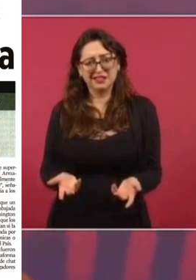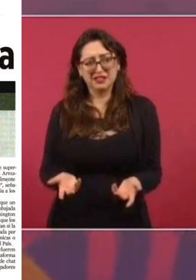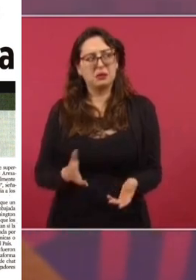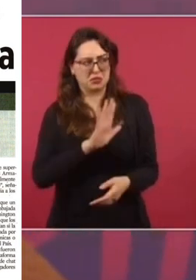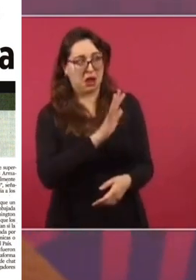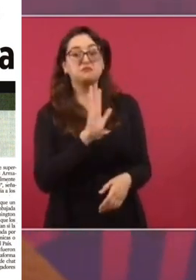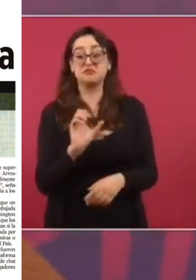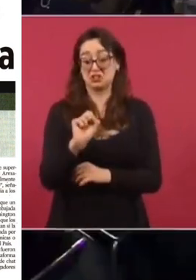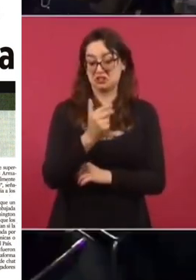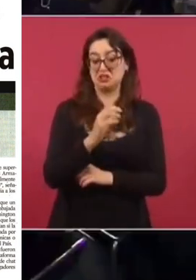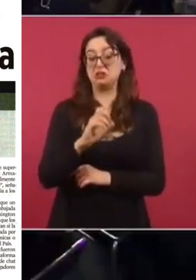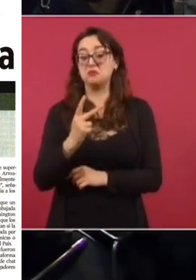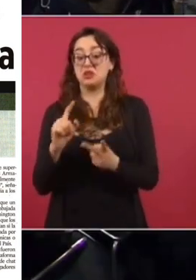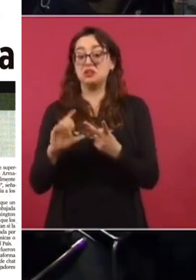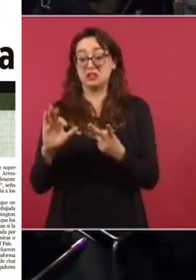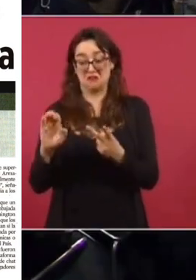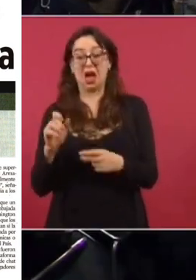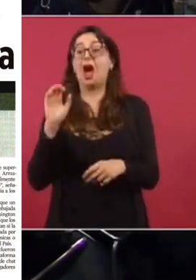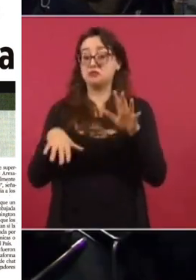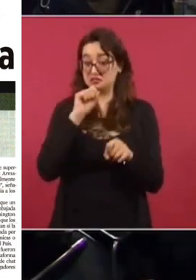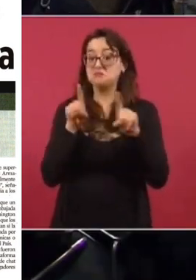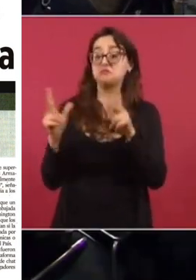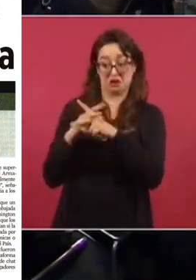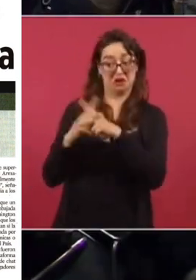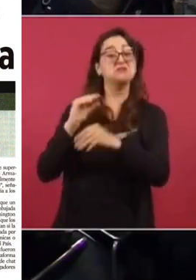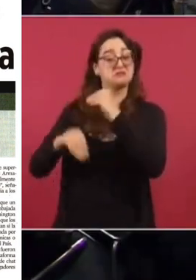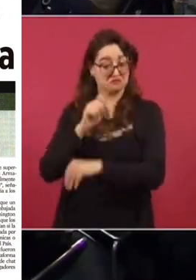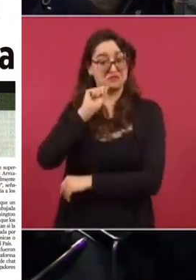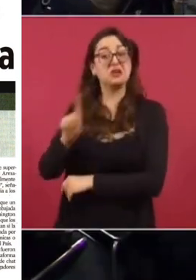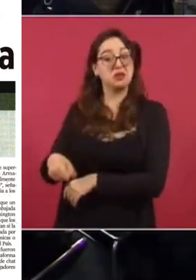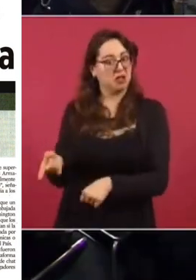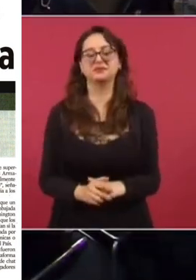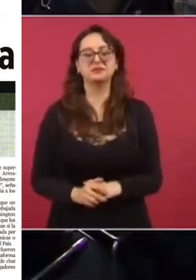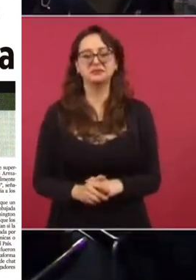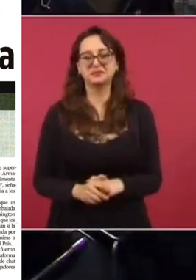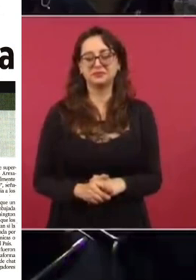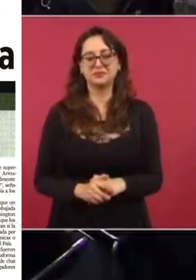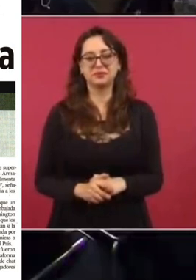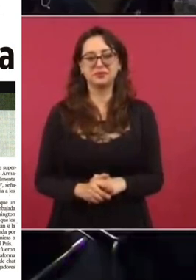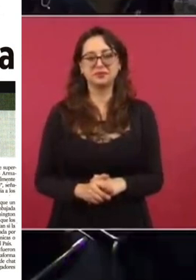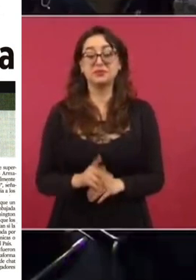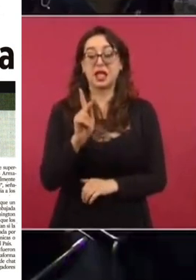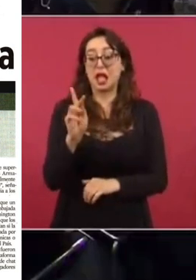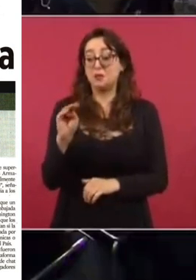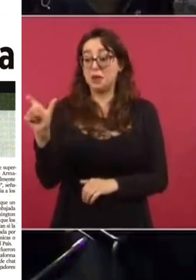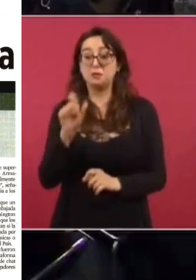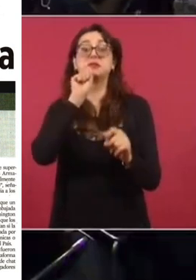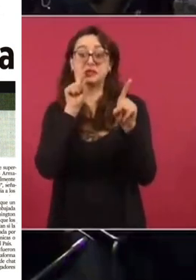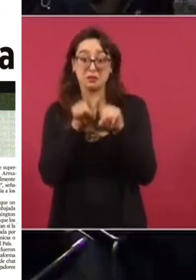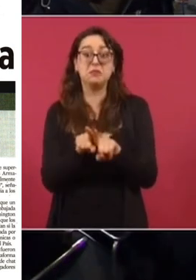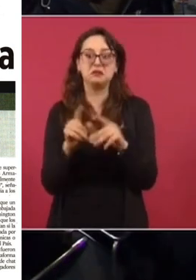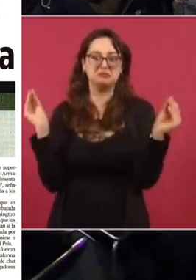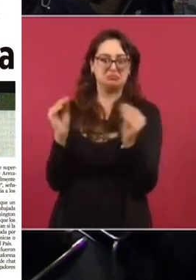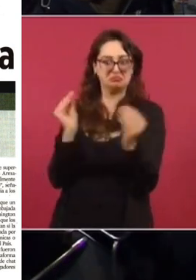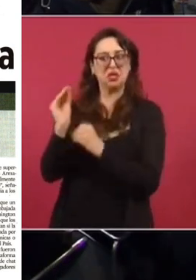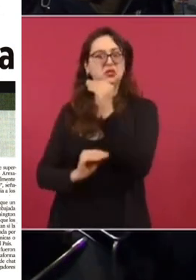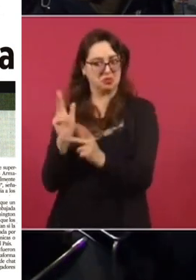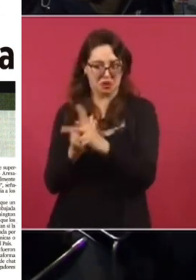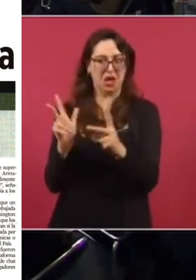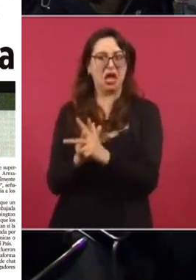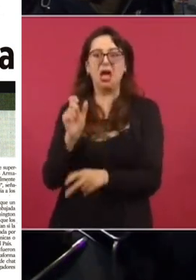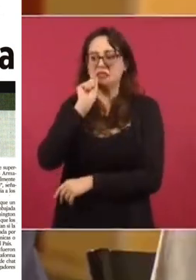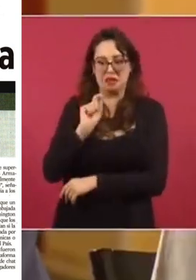Hacienda se pelea con la Comisión Federal de Electricidad. Aquí. Todos los días. Pemex con Hacienda. Pues, cada quien tiene su criterio.